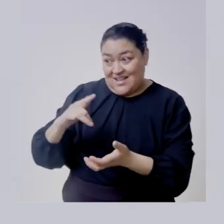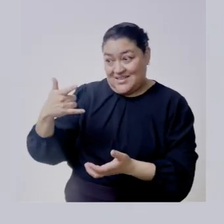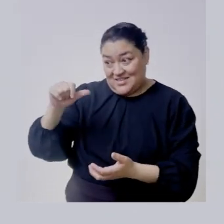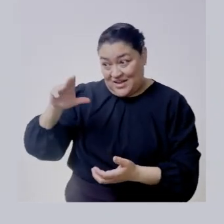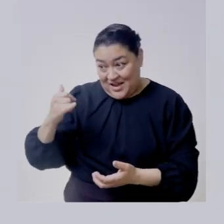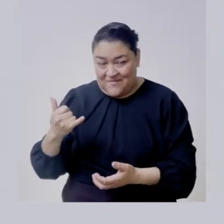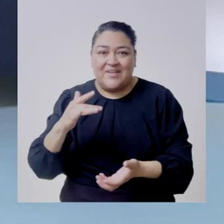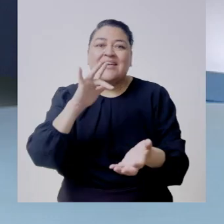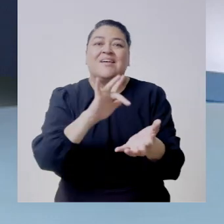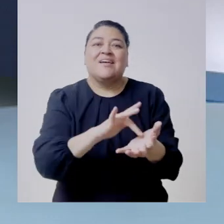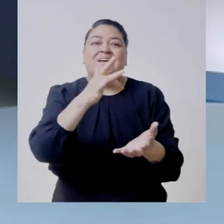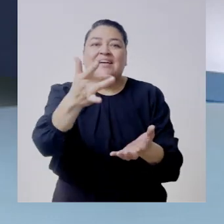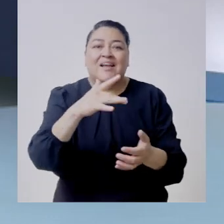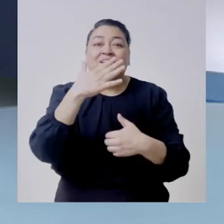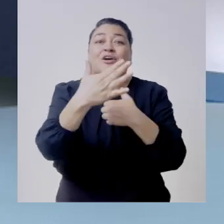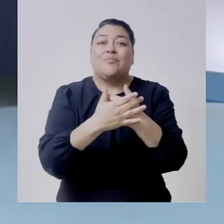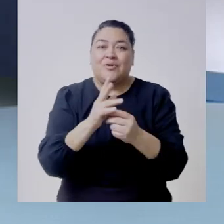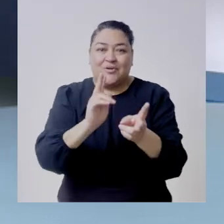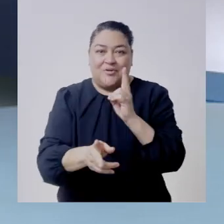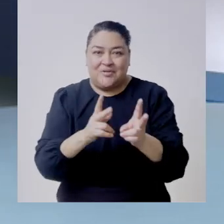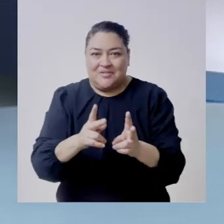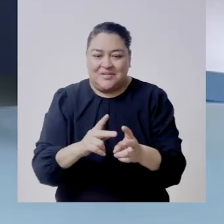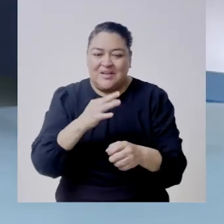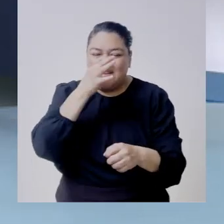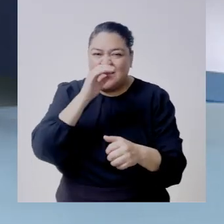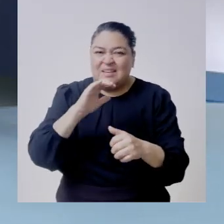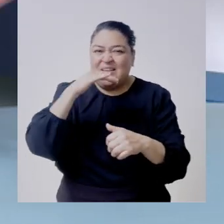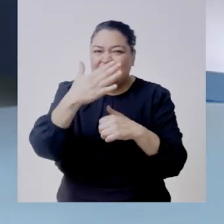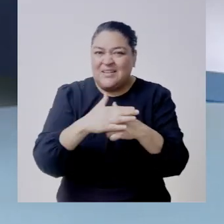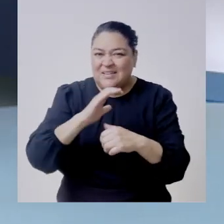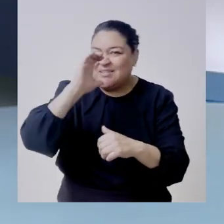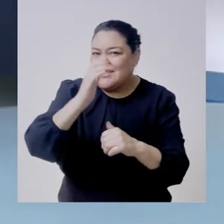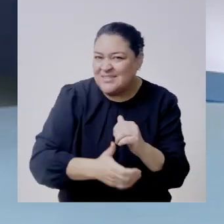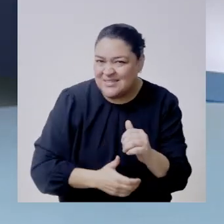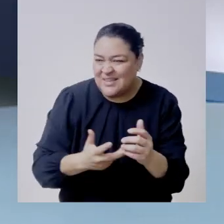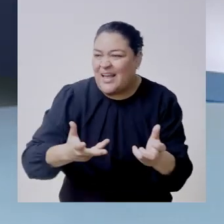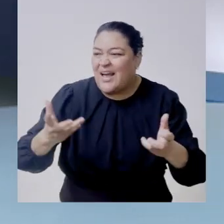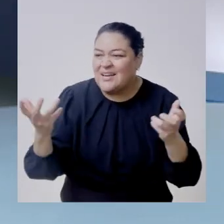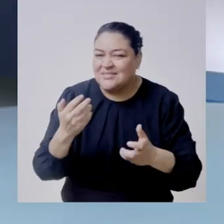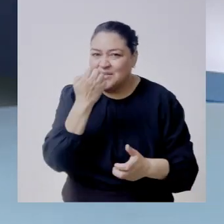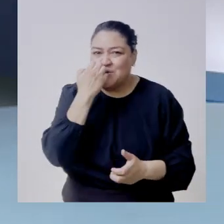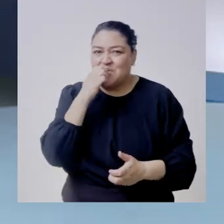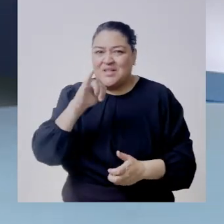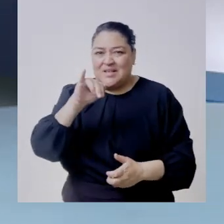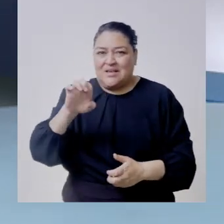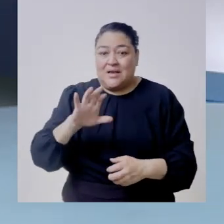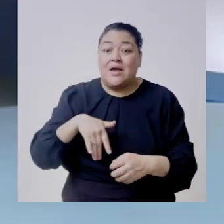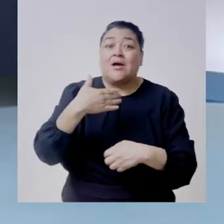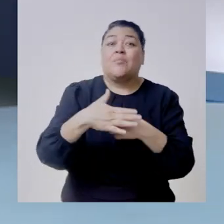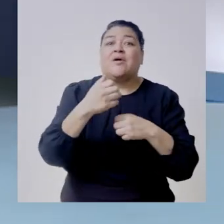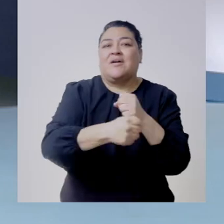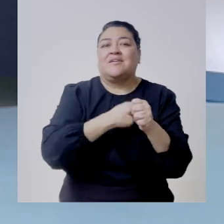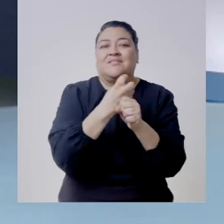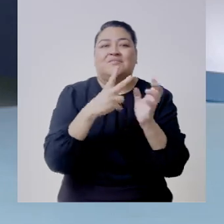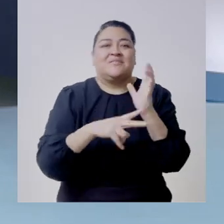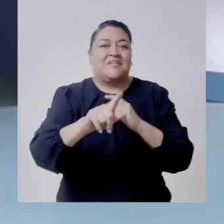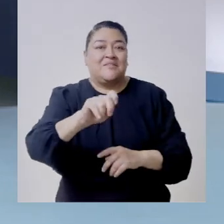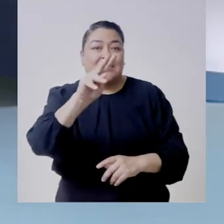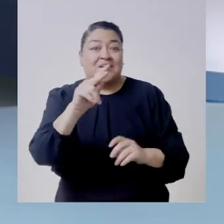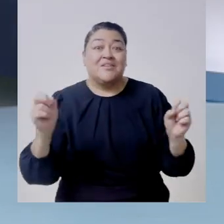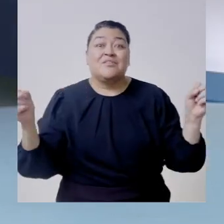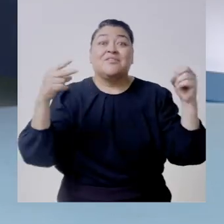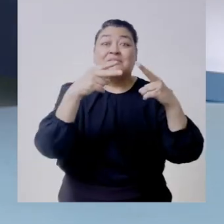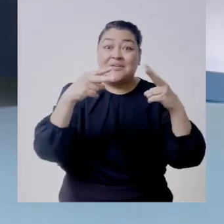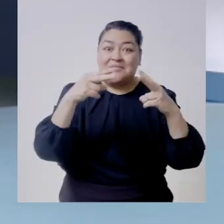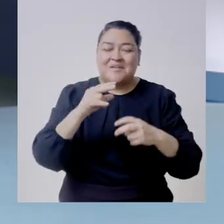estaremos ya hablando para cerrar el año de lo que hizo la escuela judicial electoral y de lo que sigue para dos mil veinticinco hasta